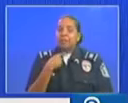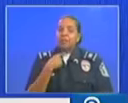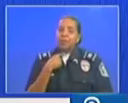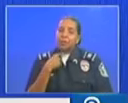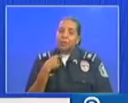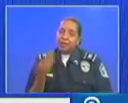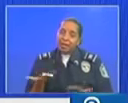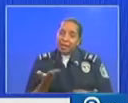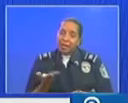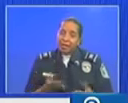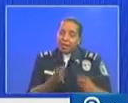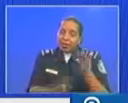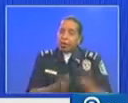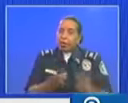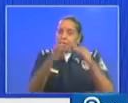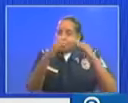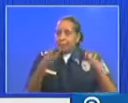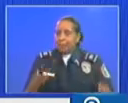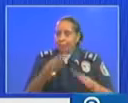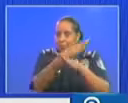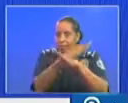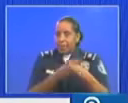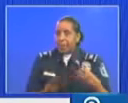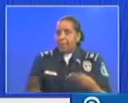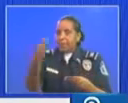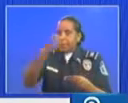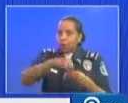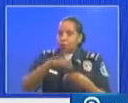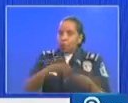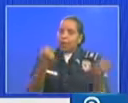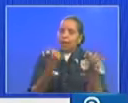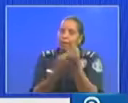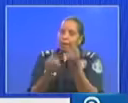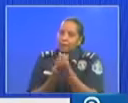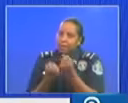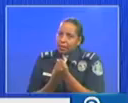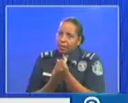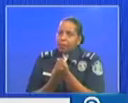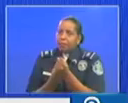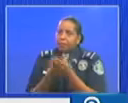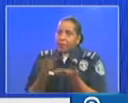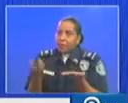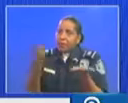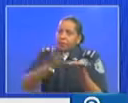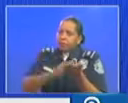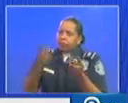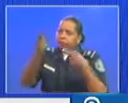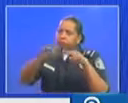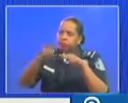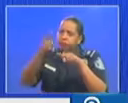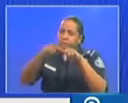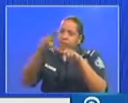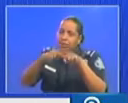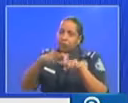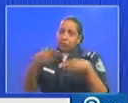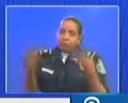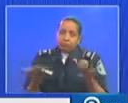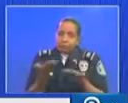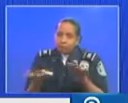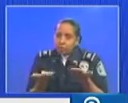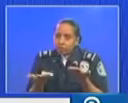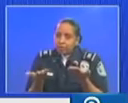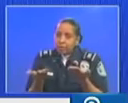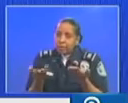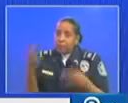jueces de paz se sumen a tomar medidas más fuertes en el sentido de que están poniendo en riesgo la